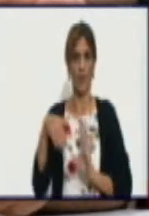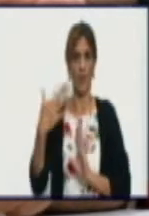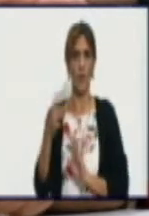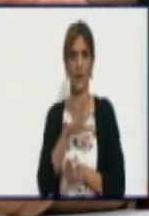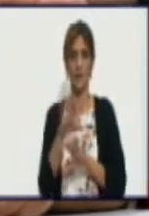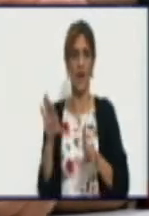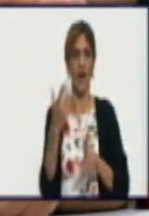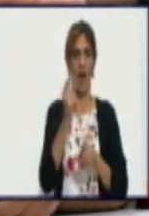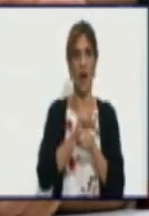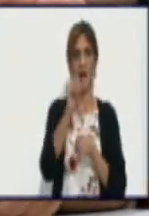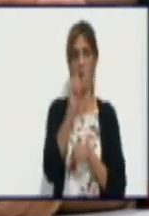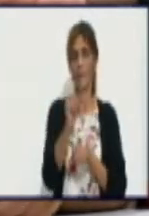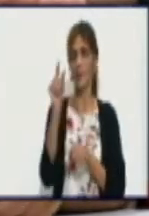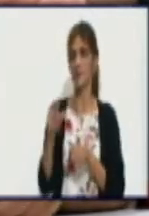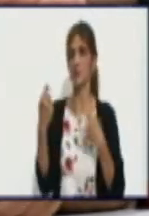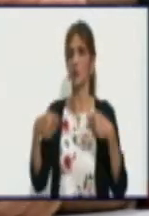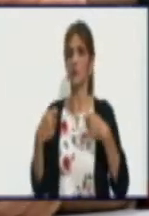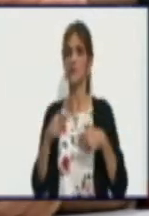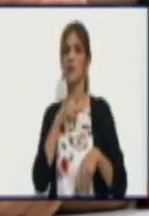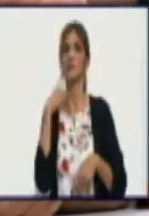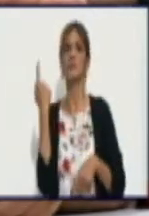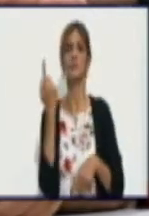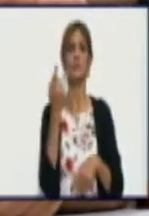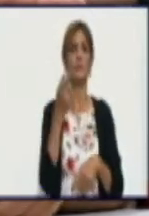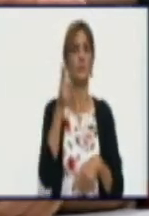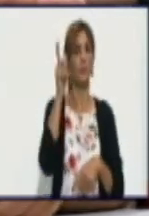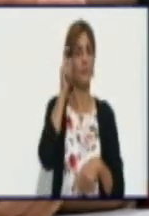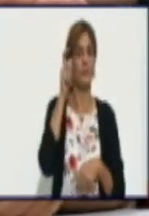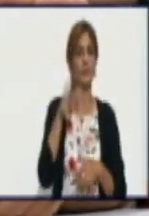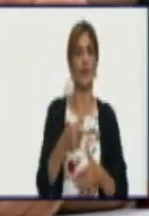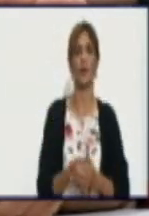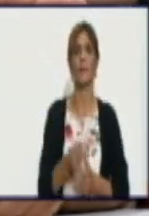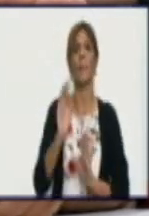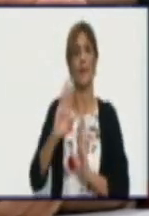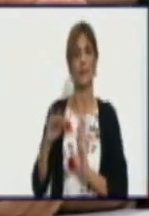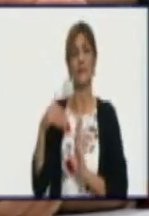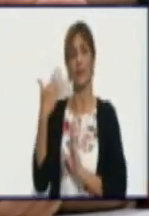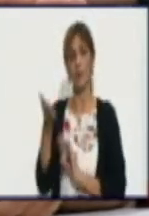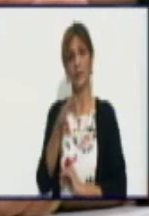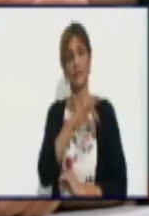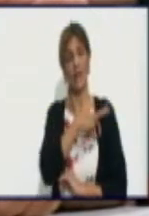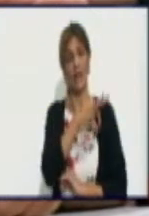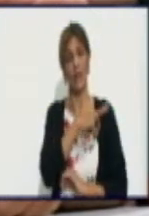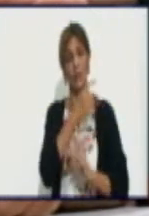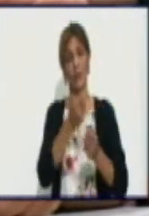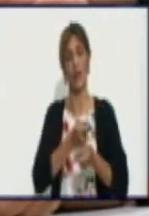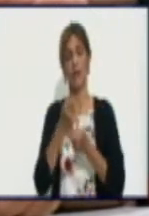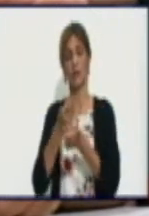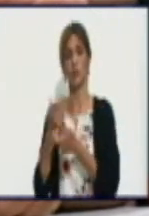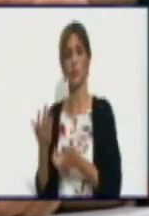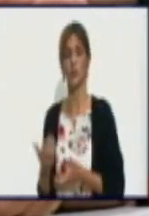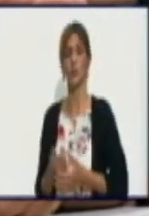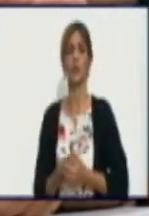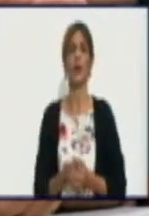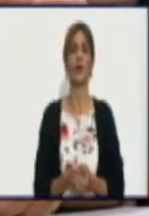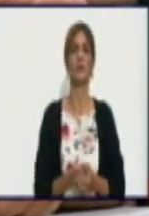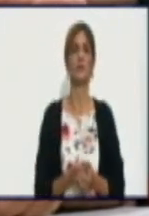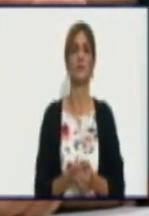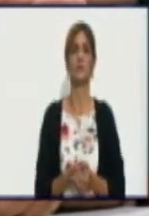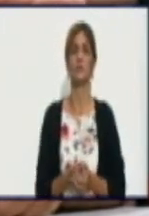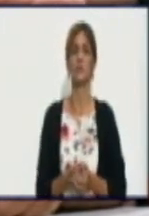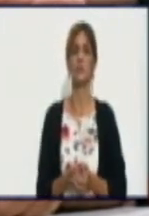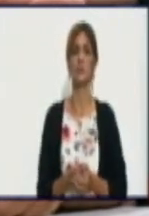acuerdo, se notifica la decisión tomada por el delegado de la agricultura, asistido por el jefe del departamento de control pecuario y el departamento de